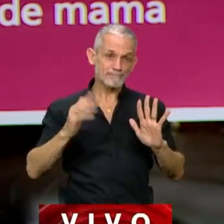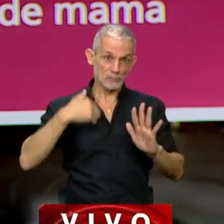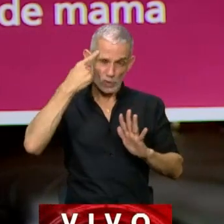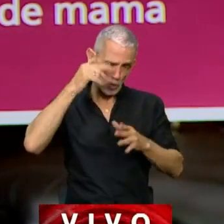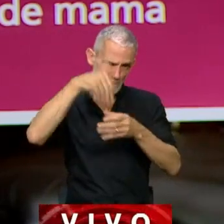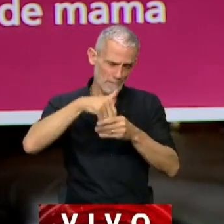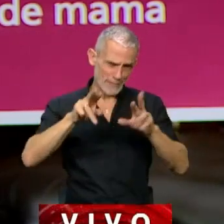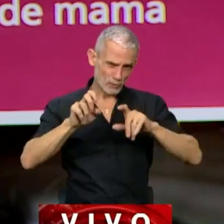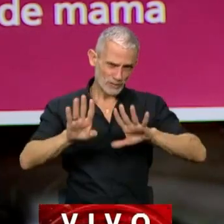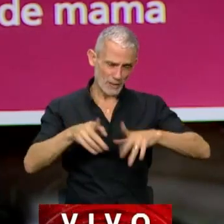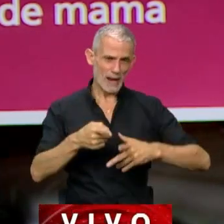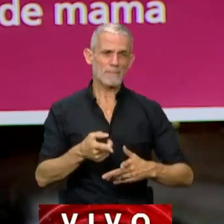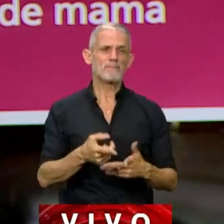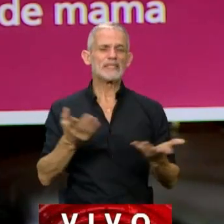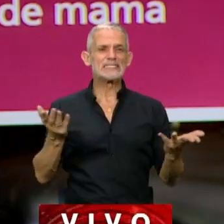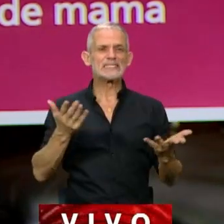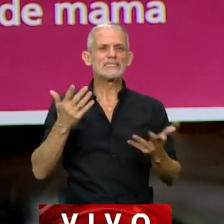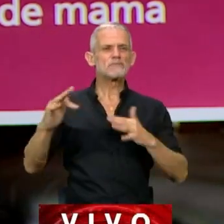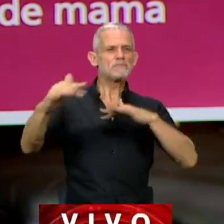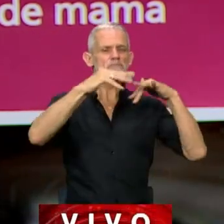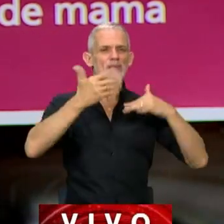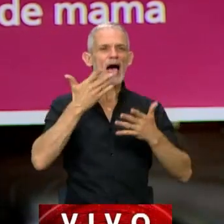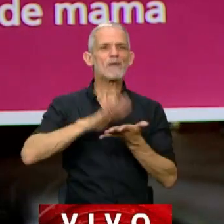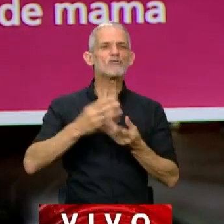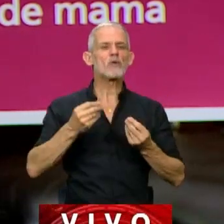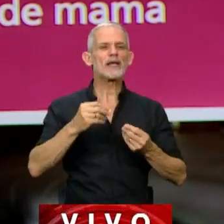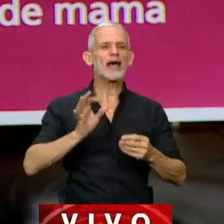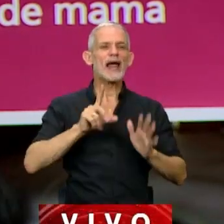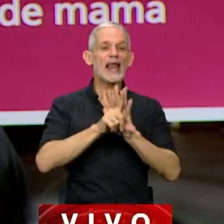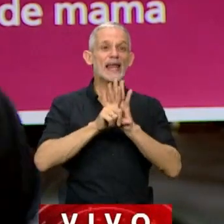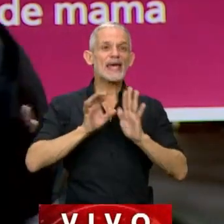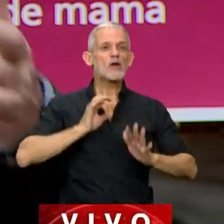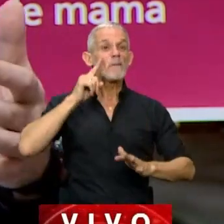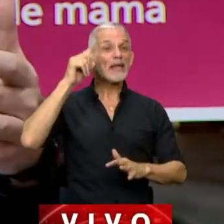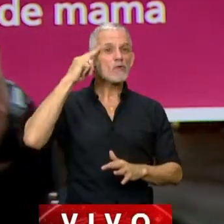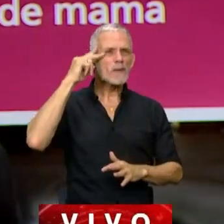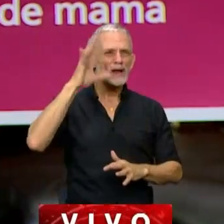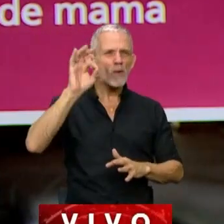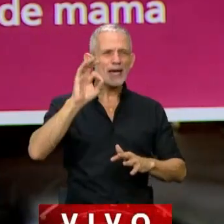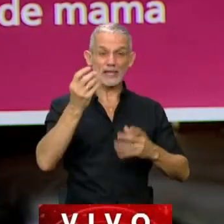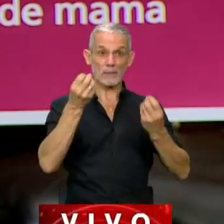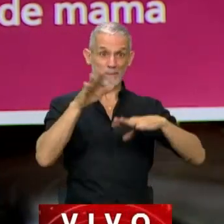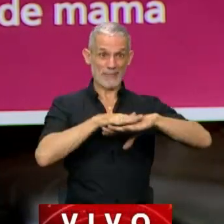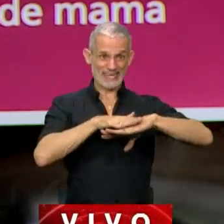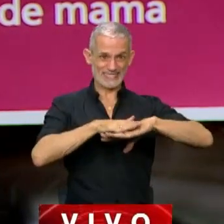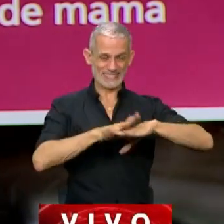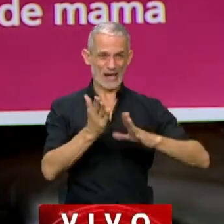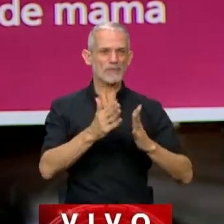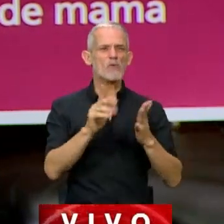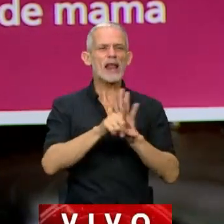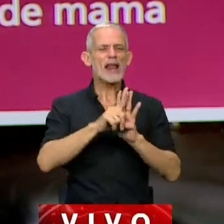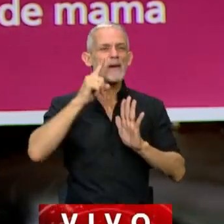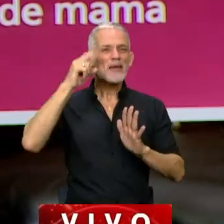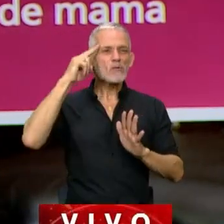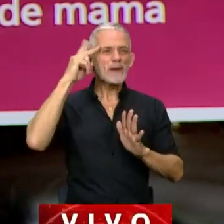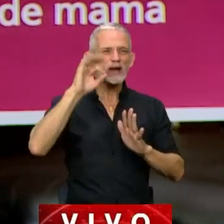y me meto en este tema, se habla de esta ley de 1990 como punto de partida, una ley